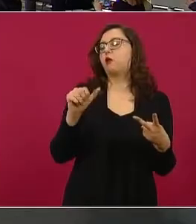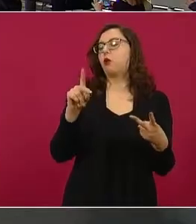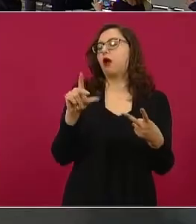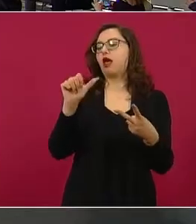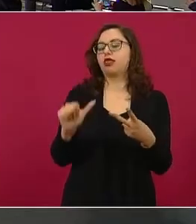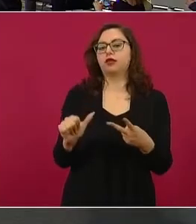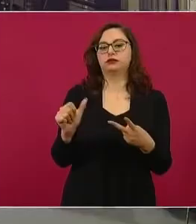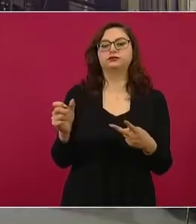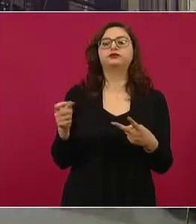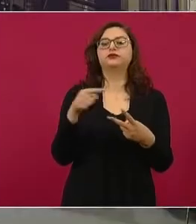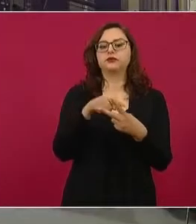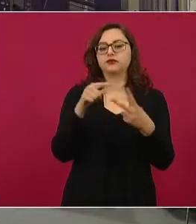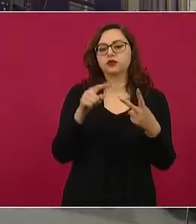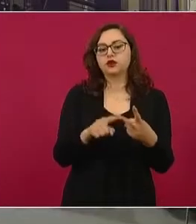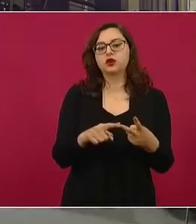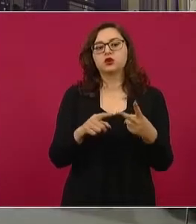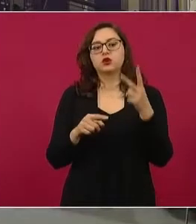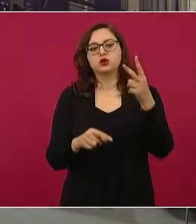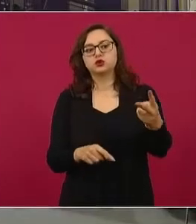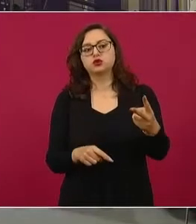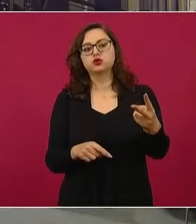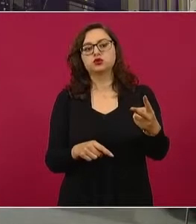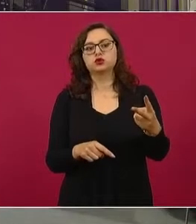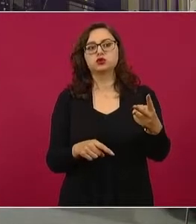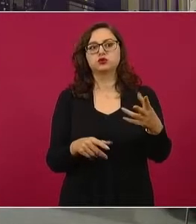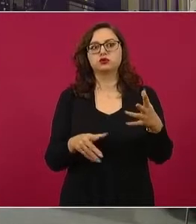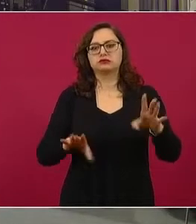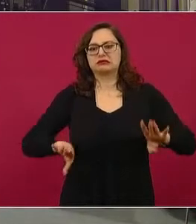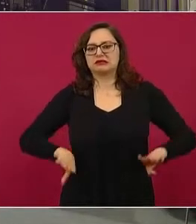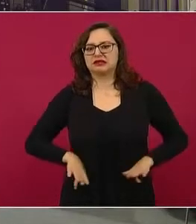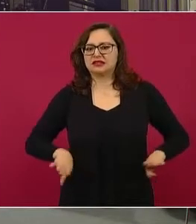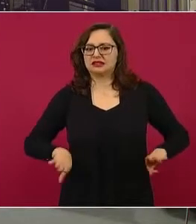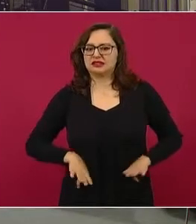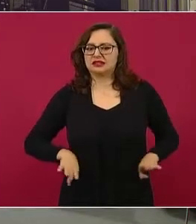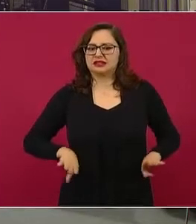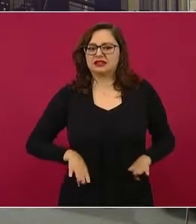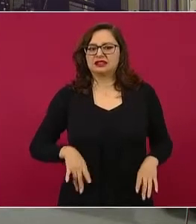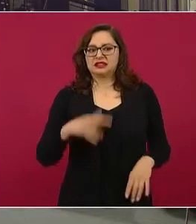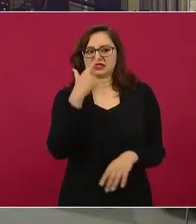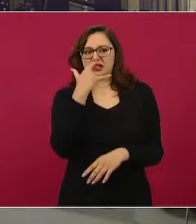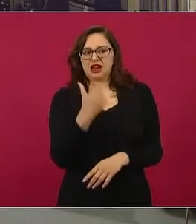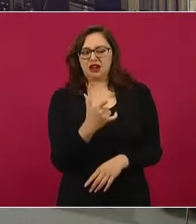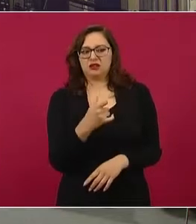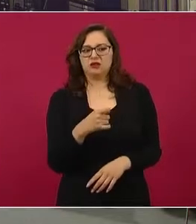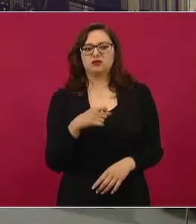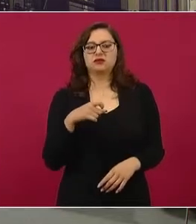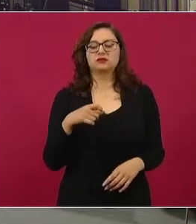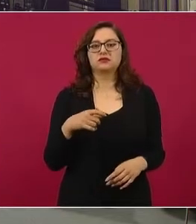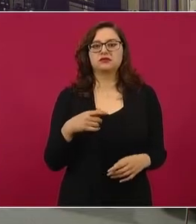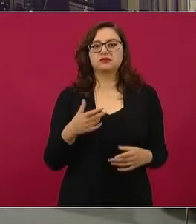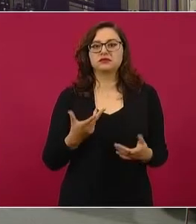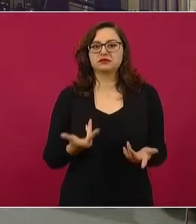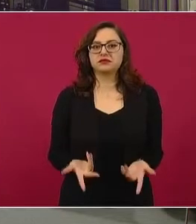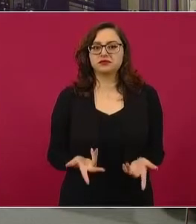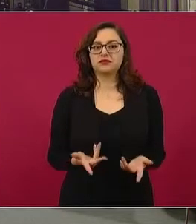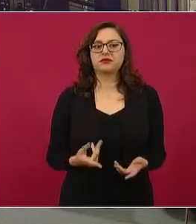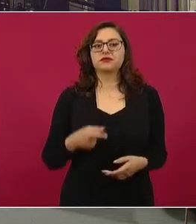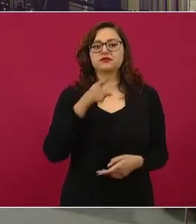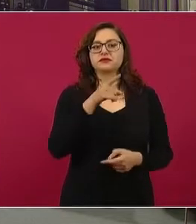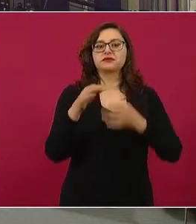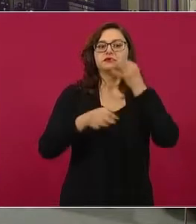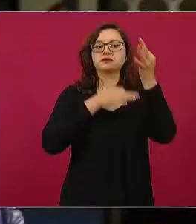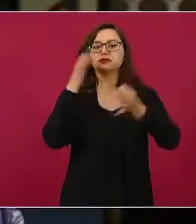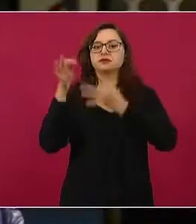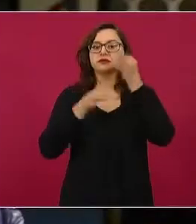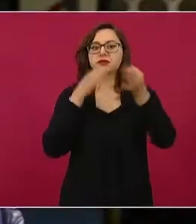que tienen, entiendo yo, otro tipo de a veces actitudes, se están cobrando o por lo menos están anunciando